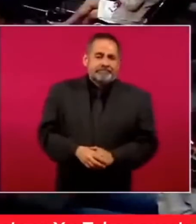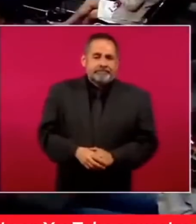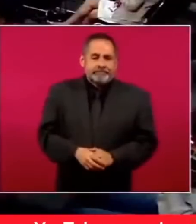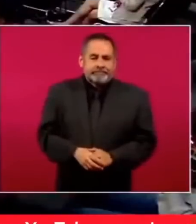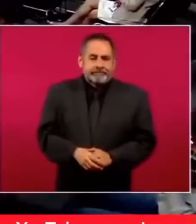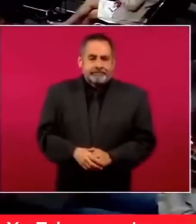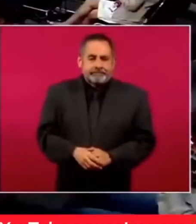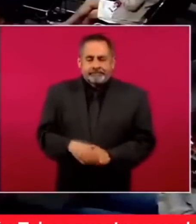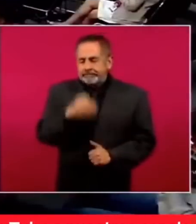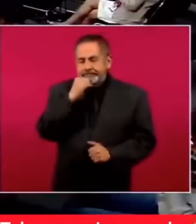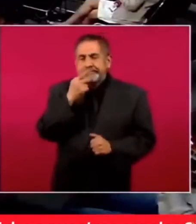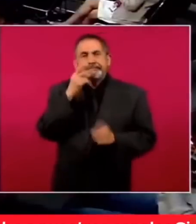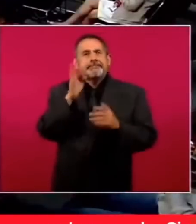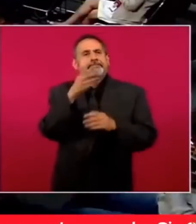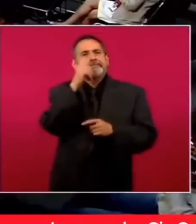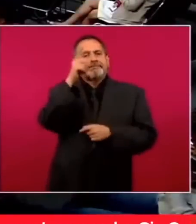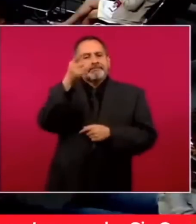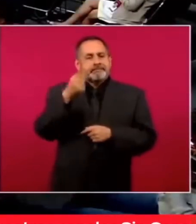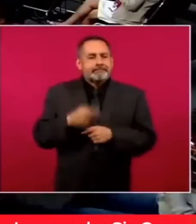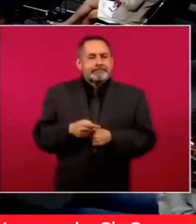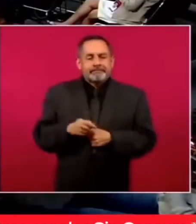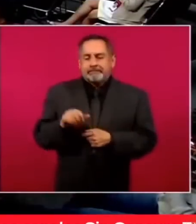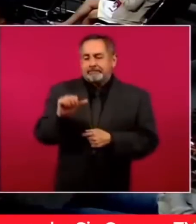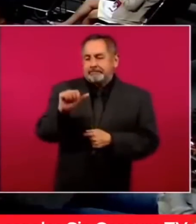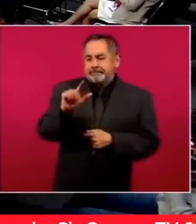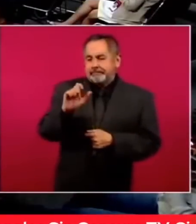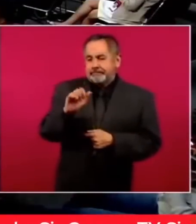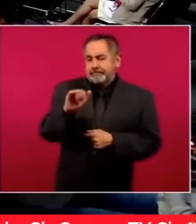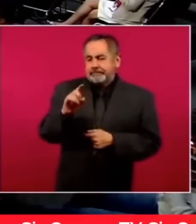Ya me quedé mucho tiempo. Luego, Alejandro Moreno.